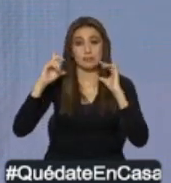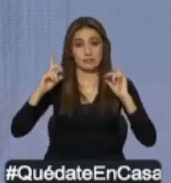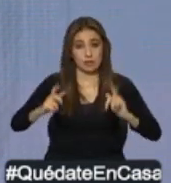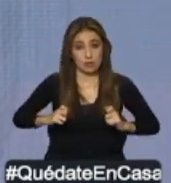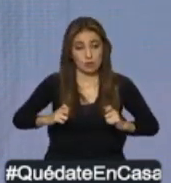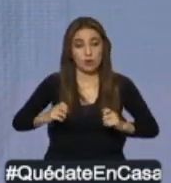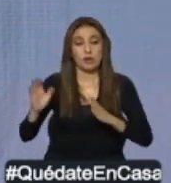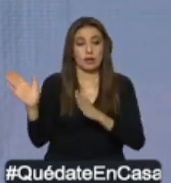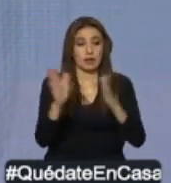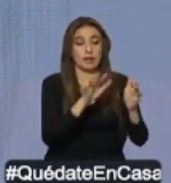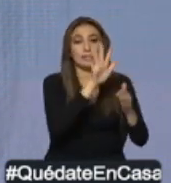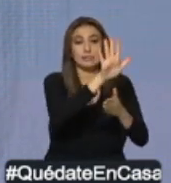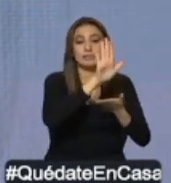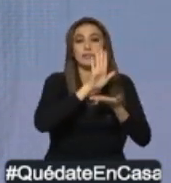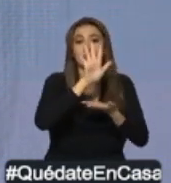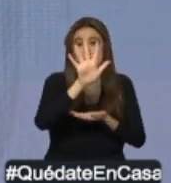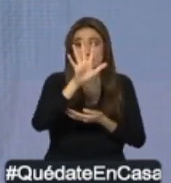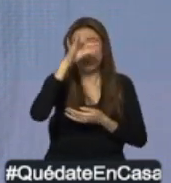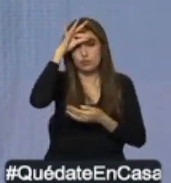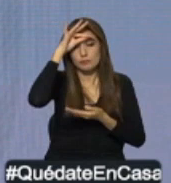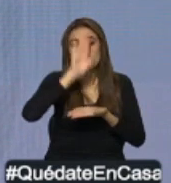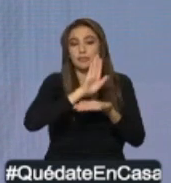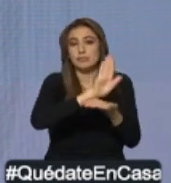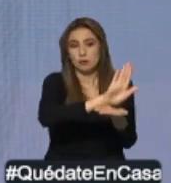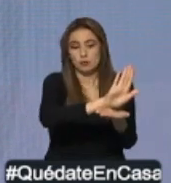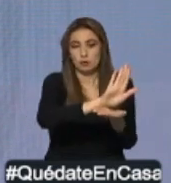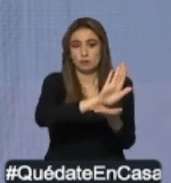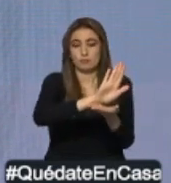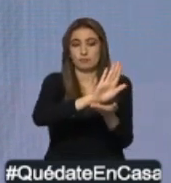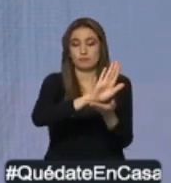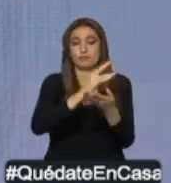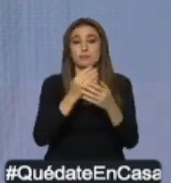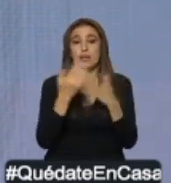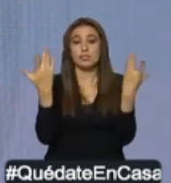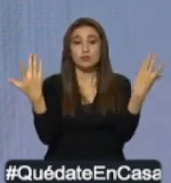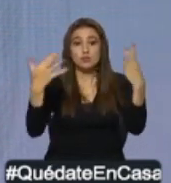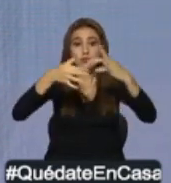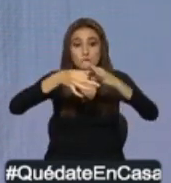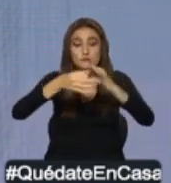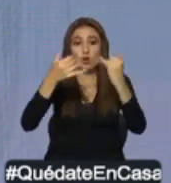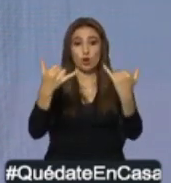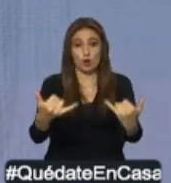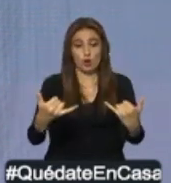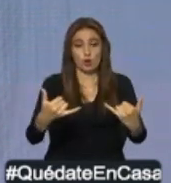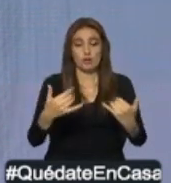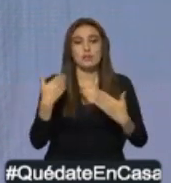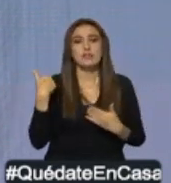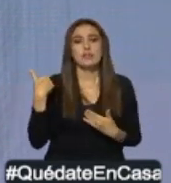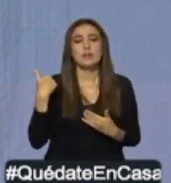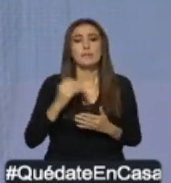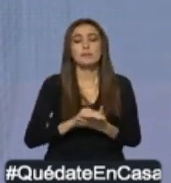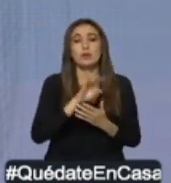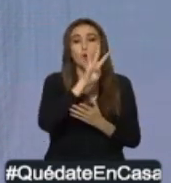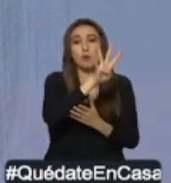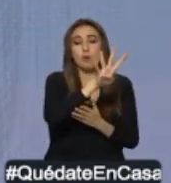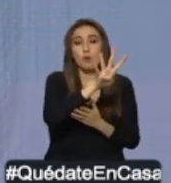y 5 al Instituto Ecuatoriano de Seguridad Social. Al momento disponemos de